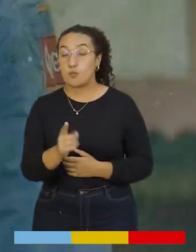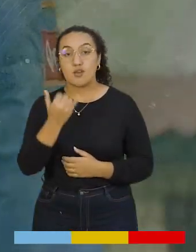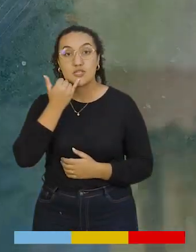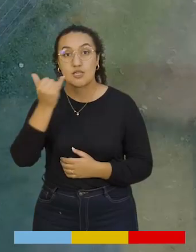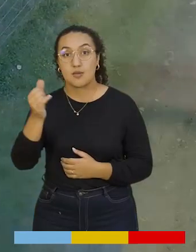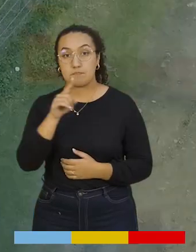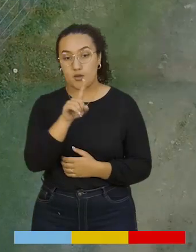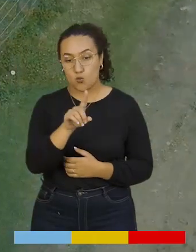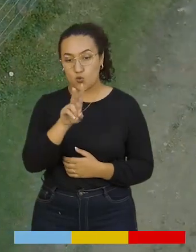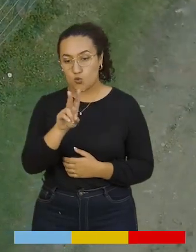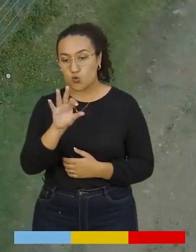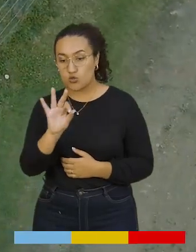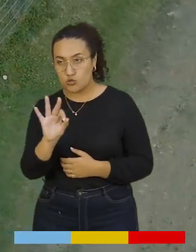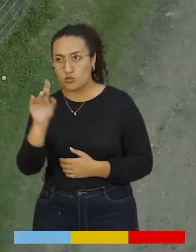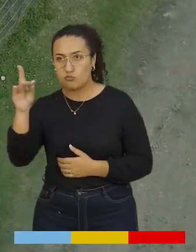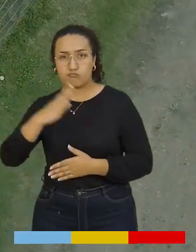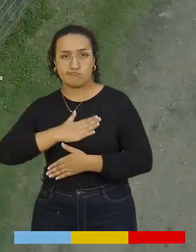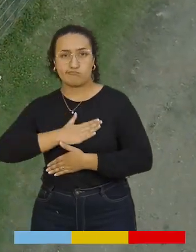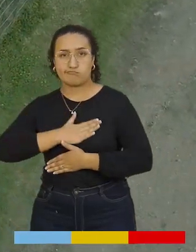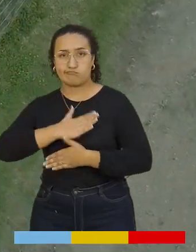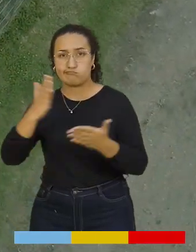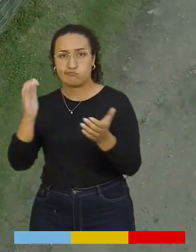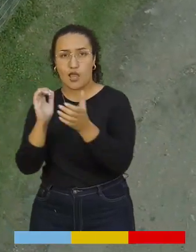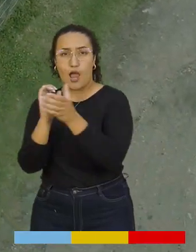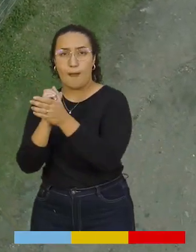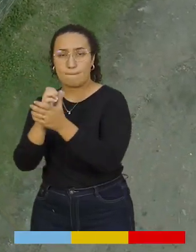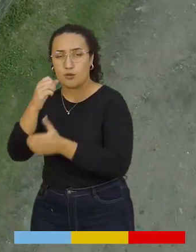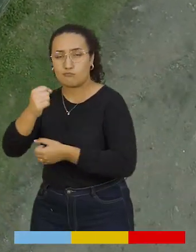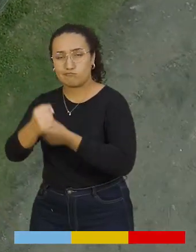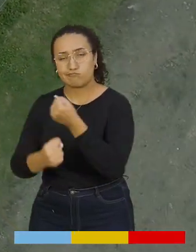Porque el 123 es tu línea amiga.